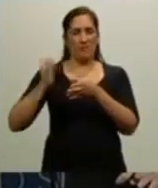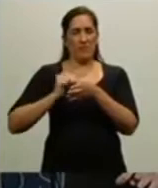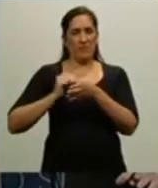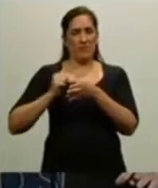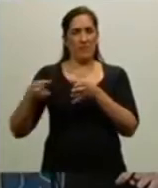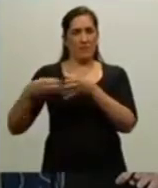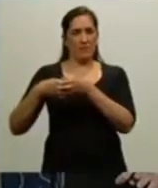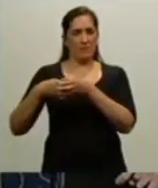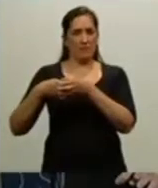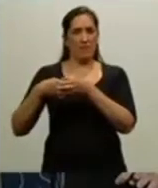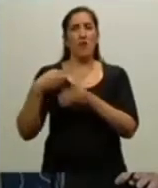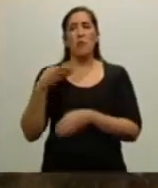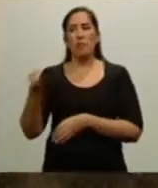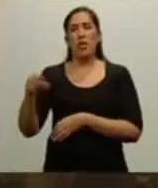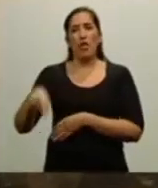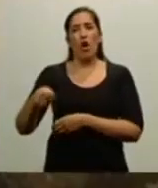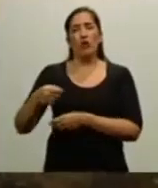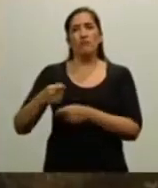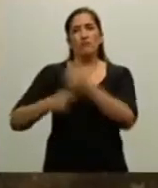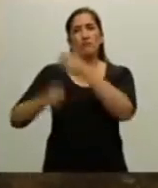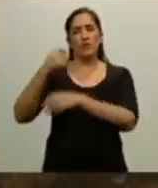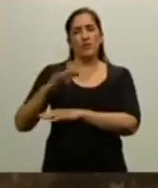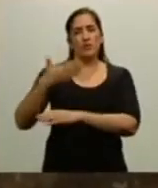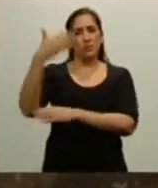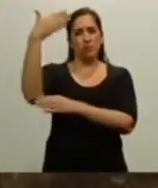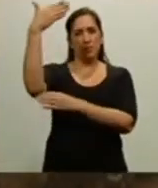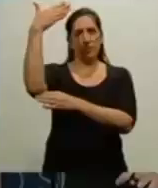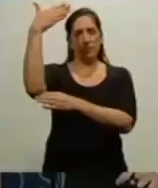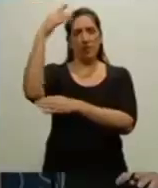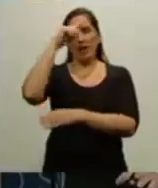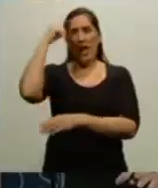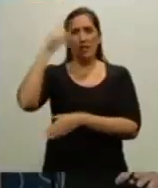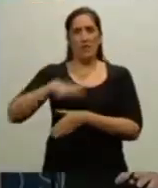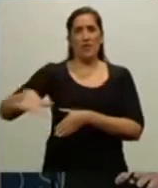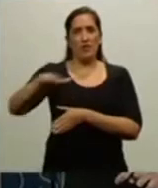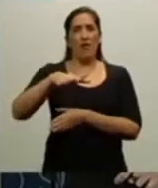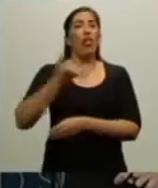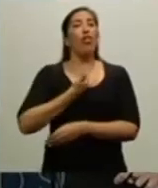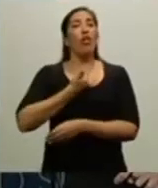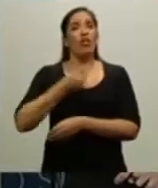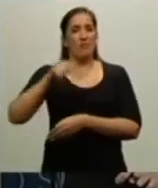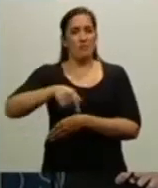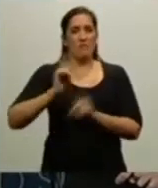que izara el pabellón nacional en este lugar,